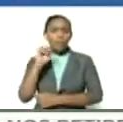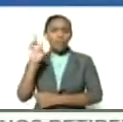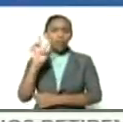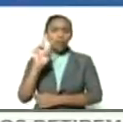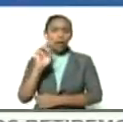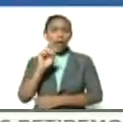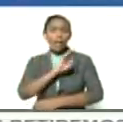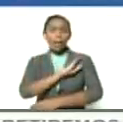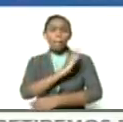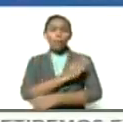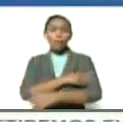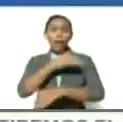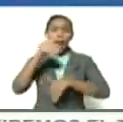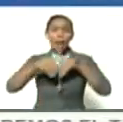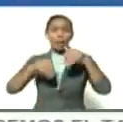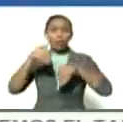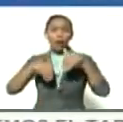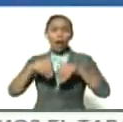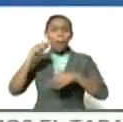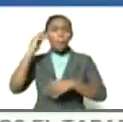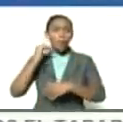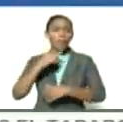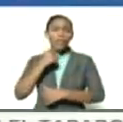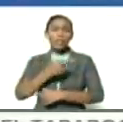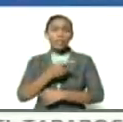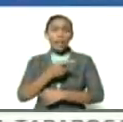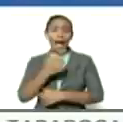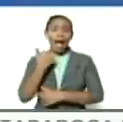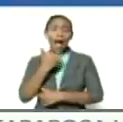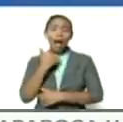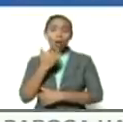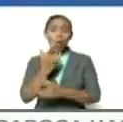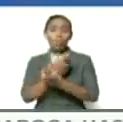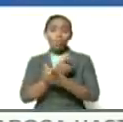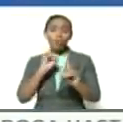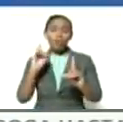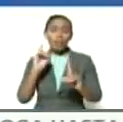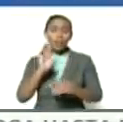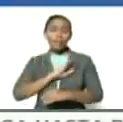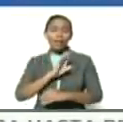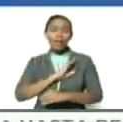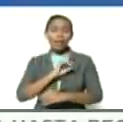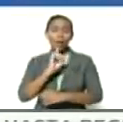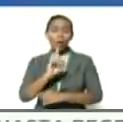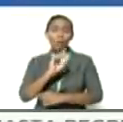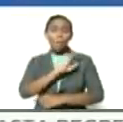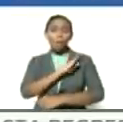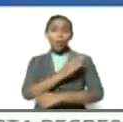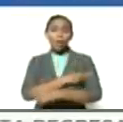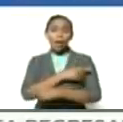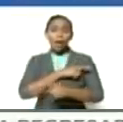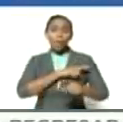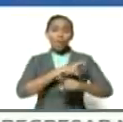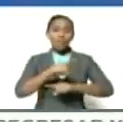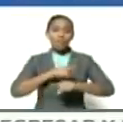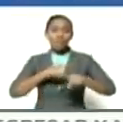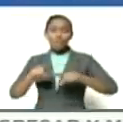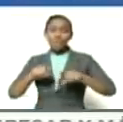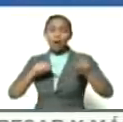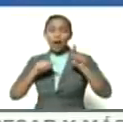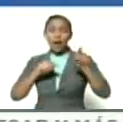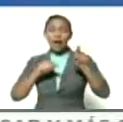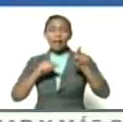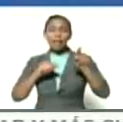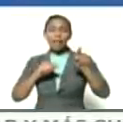electoral Bolívar decía que si íbamos a tener una democracia tenía que haber un poder que organizara esa